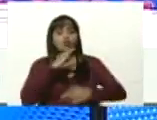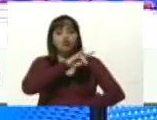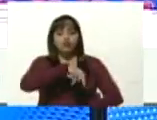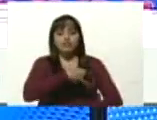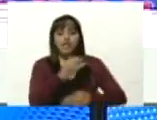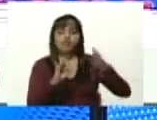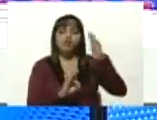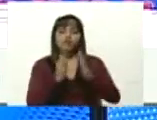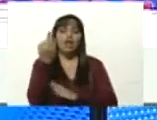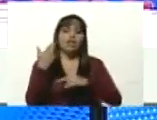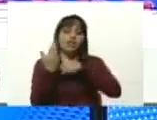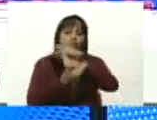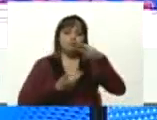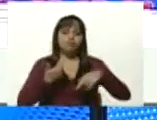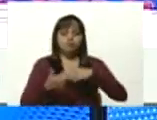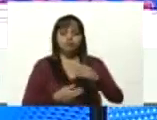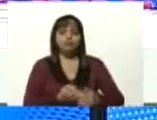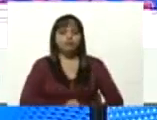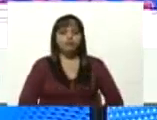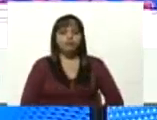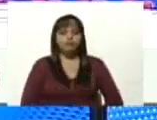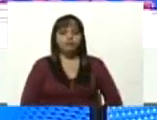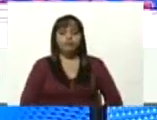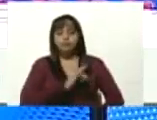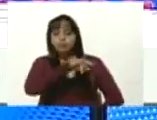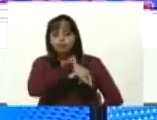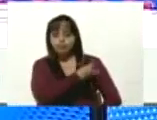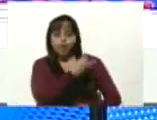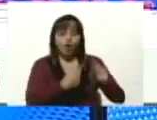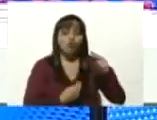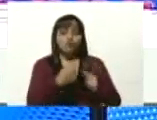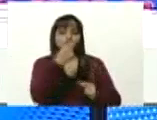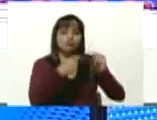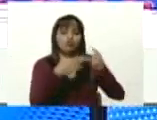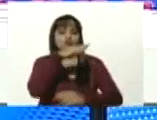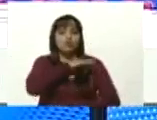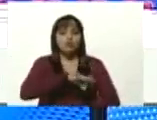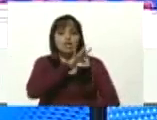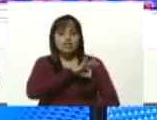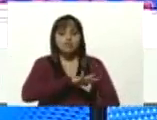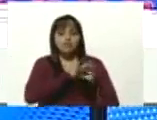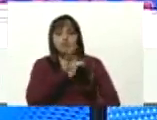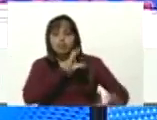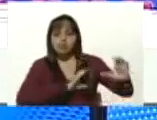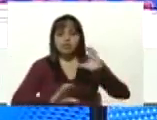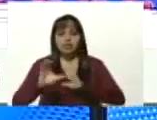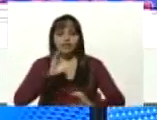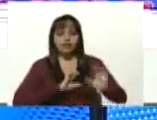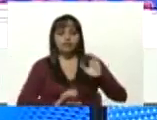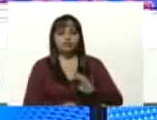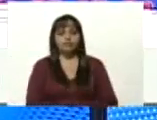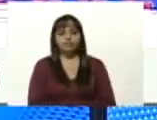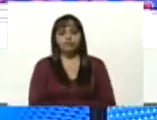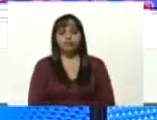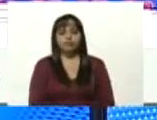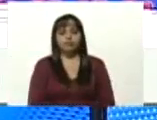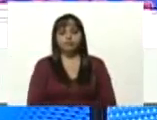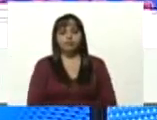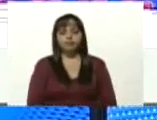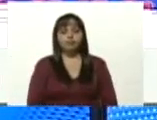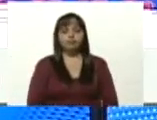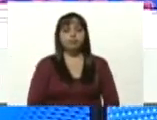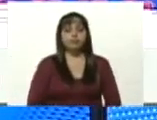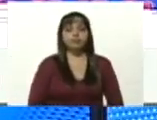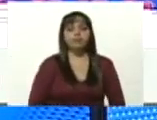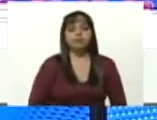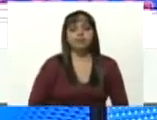revolución y es la universidad de la construcción del socialismo científico Jesús Martínez esa es la universidad de